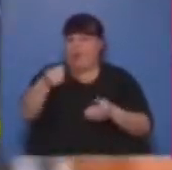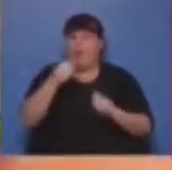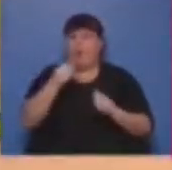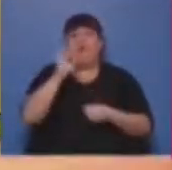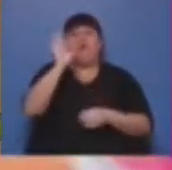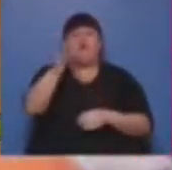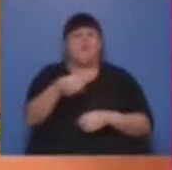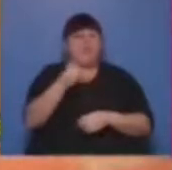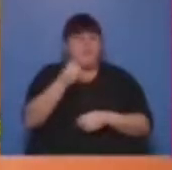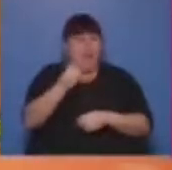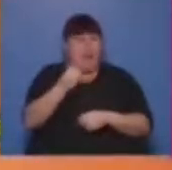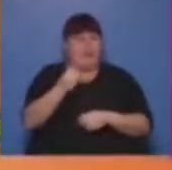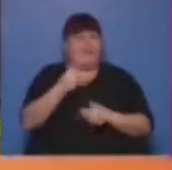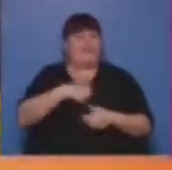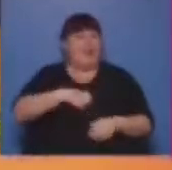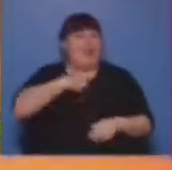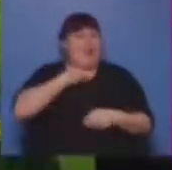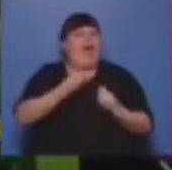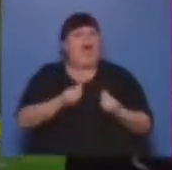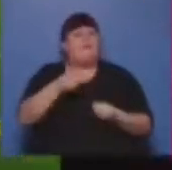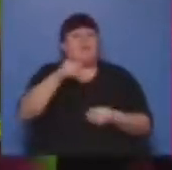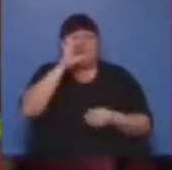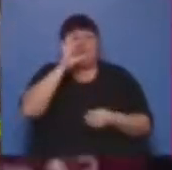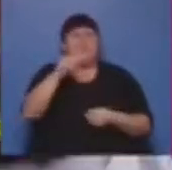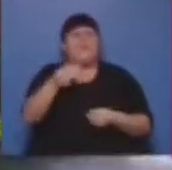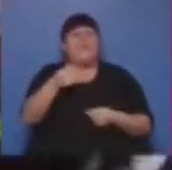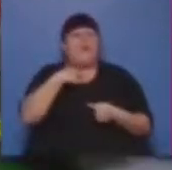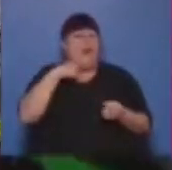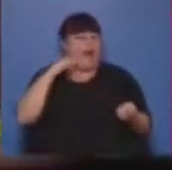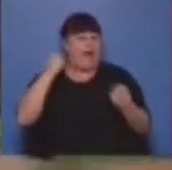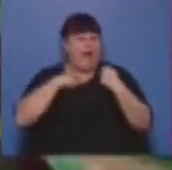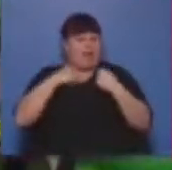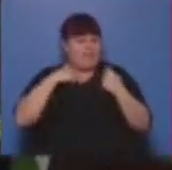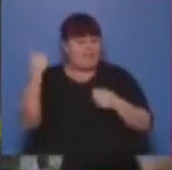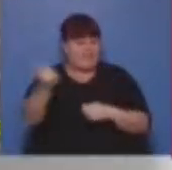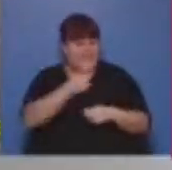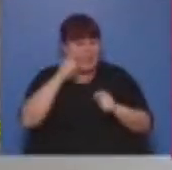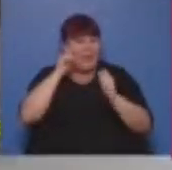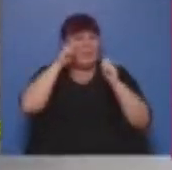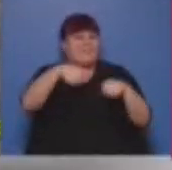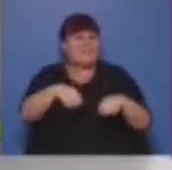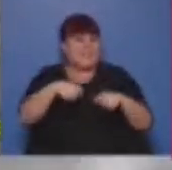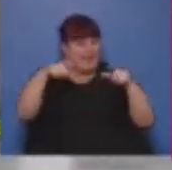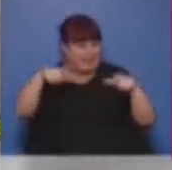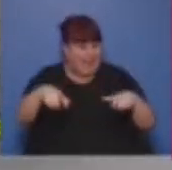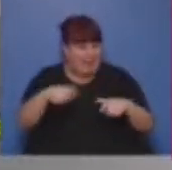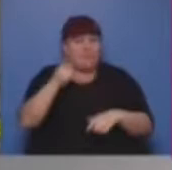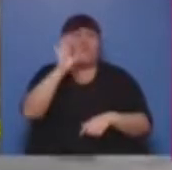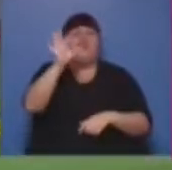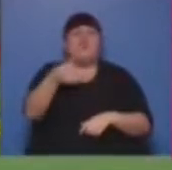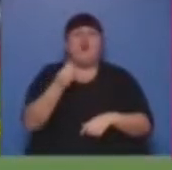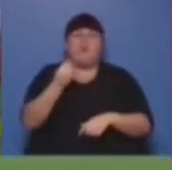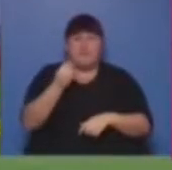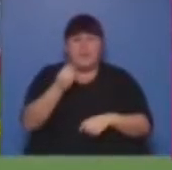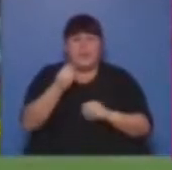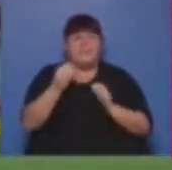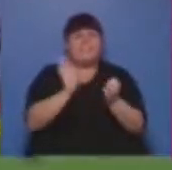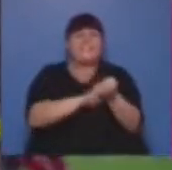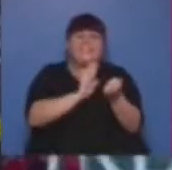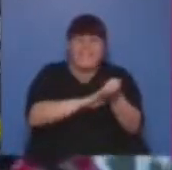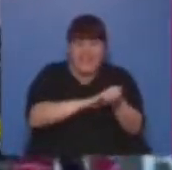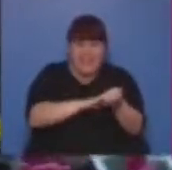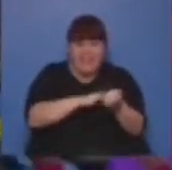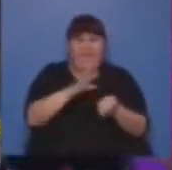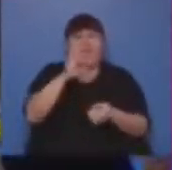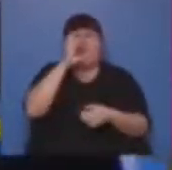vas a saber lo que es el orgasmo si nunca te diste una vuelta olímpica de visitante? ¿Cómo vas a saber lo que es la izquierda si